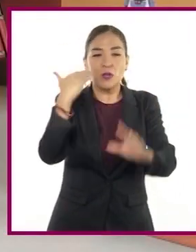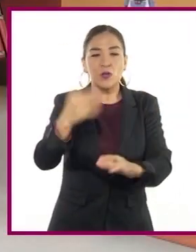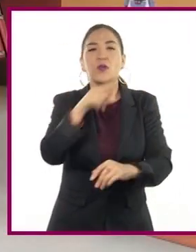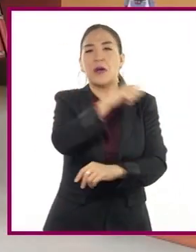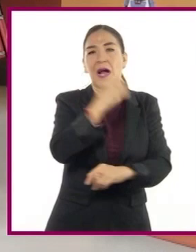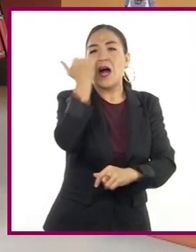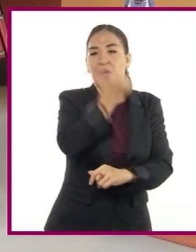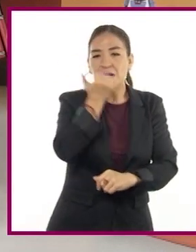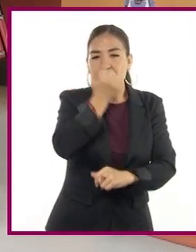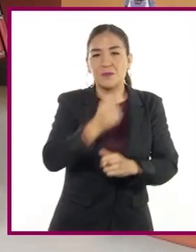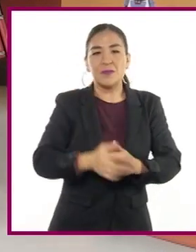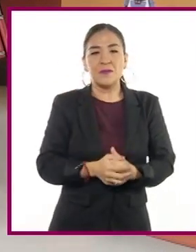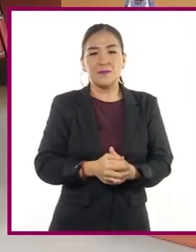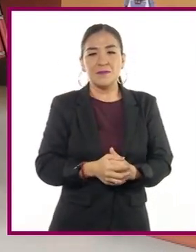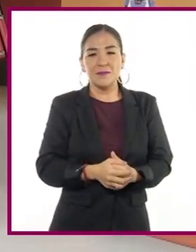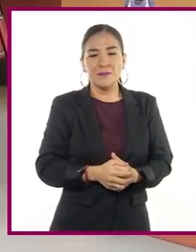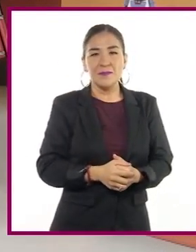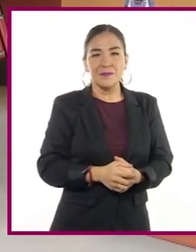correo los alumnos.